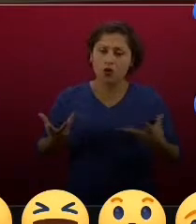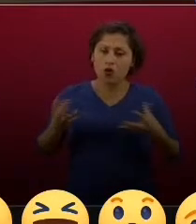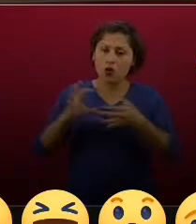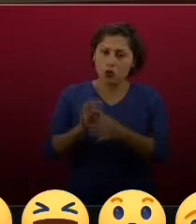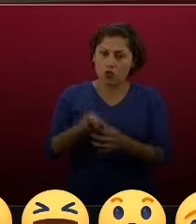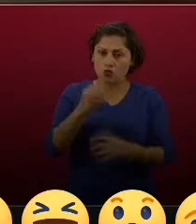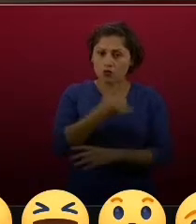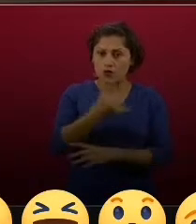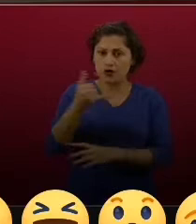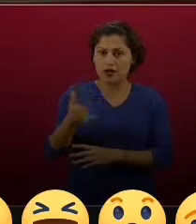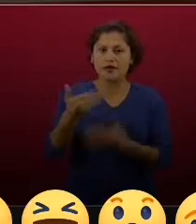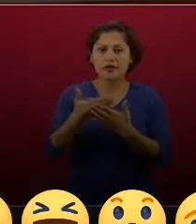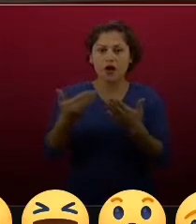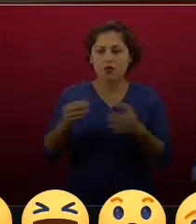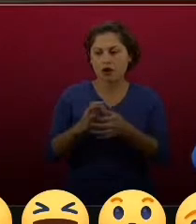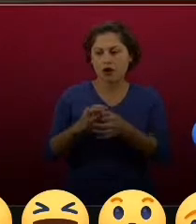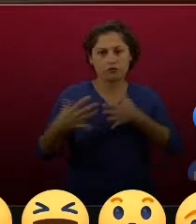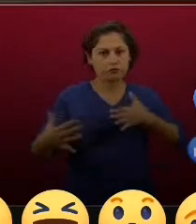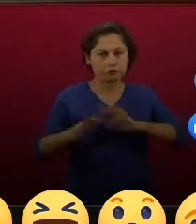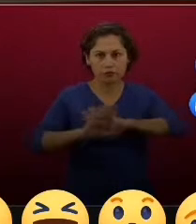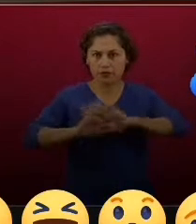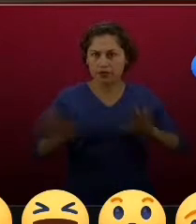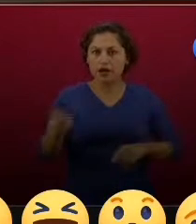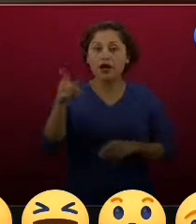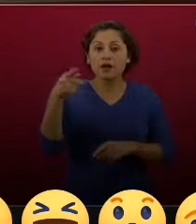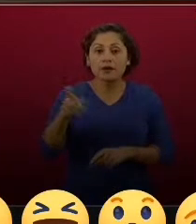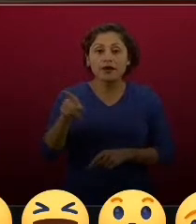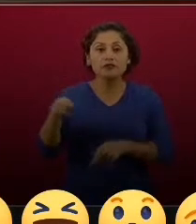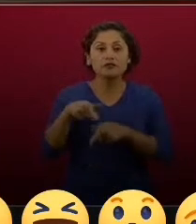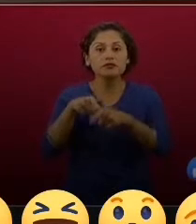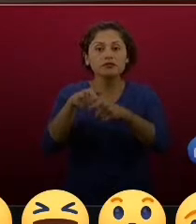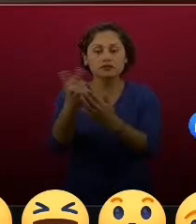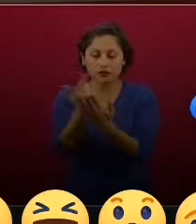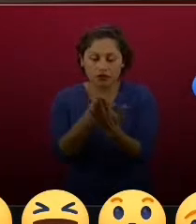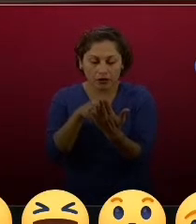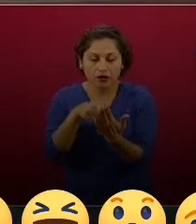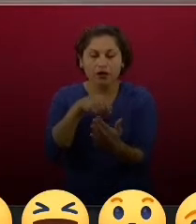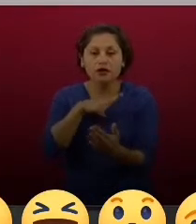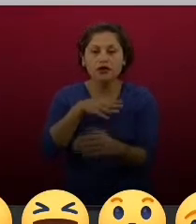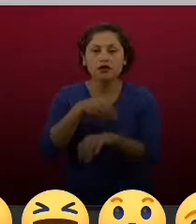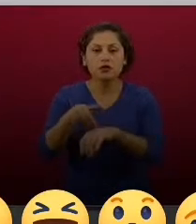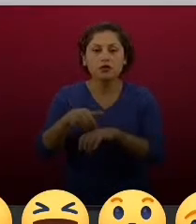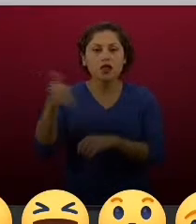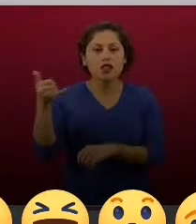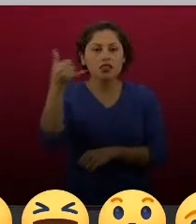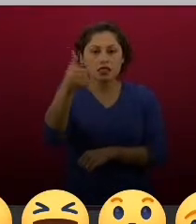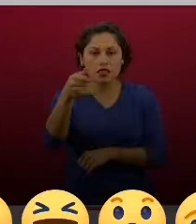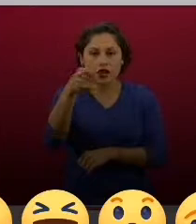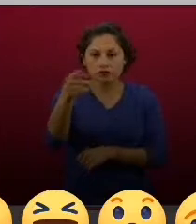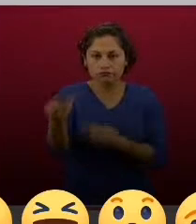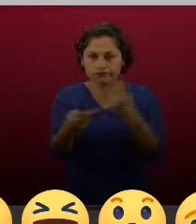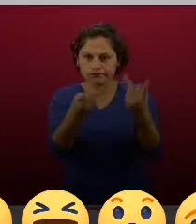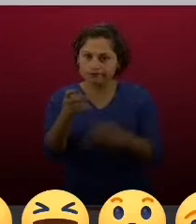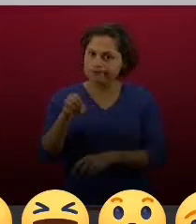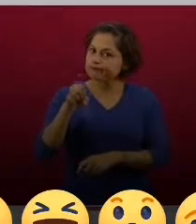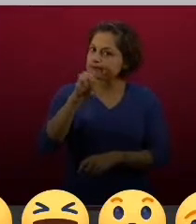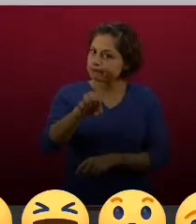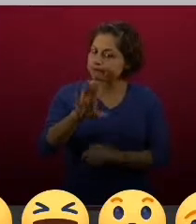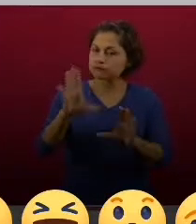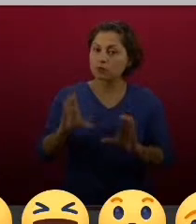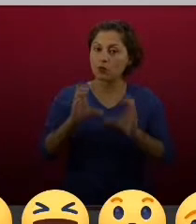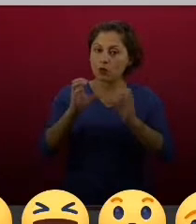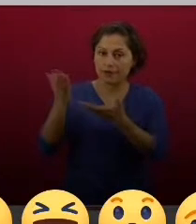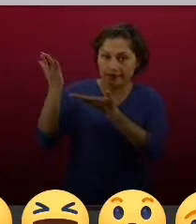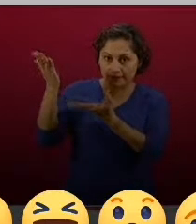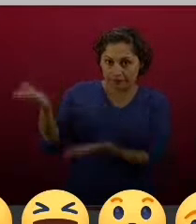de llamadas. En la que sigue tenemos las páginas oficiales. Ahí está, infonavit.org.mx,